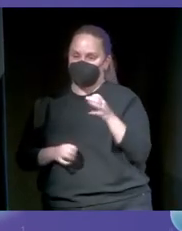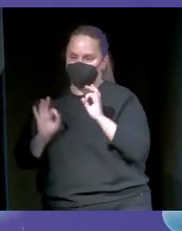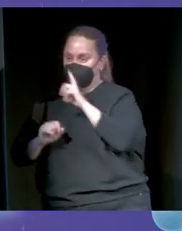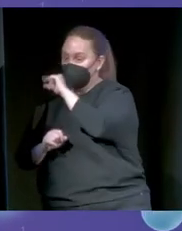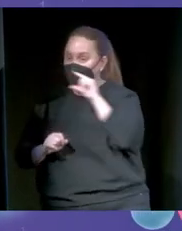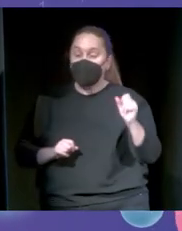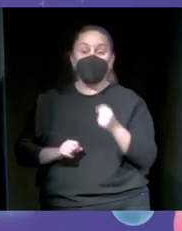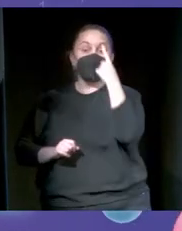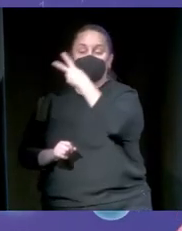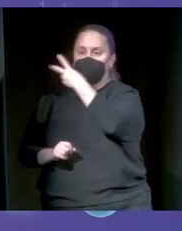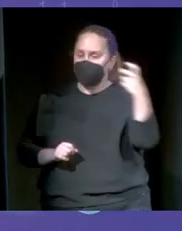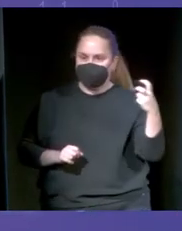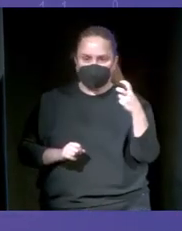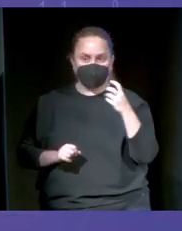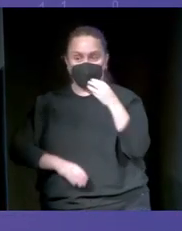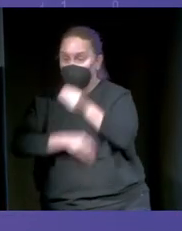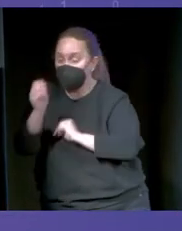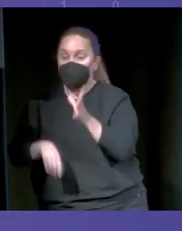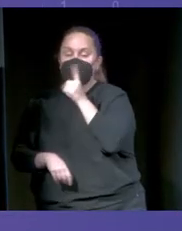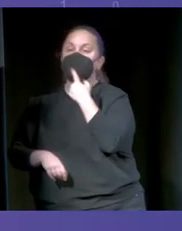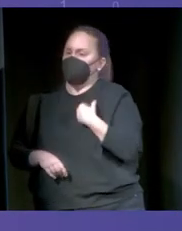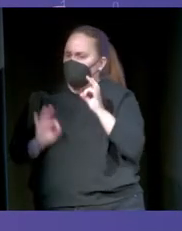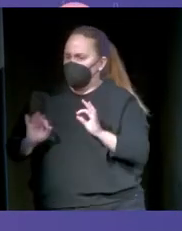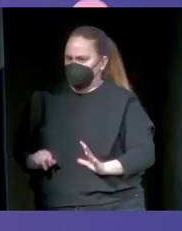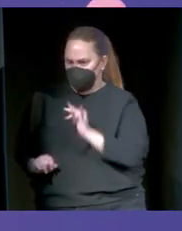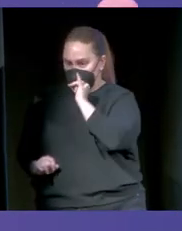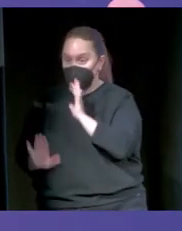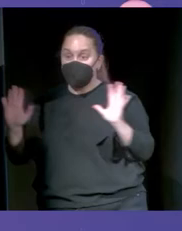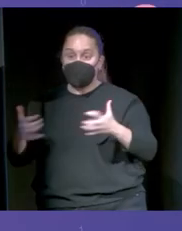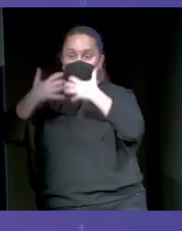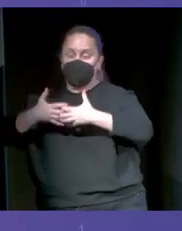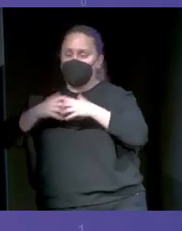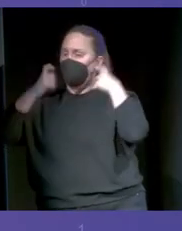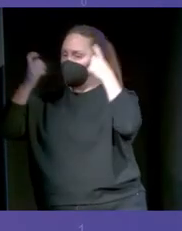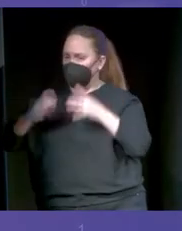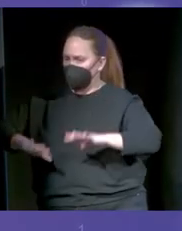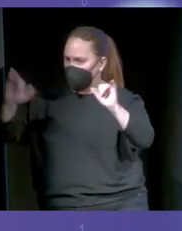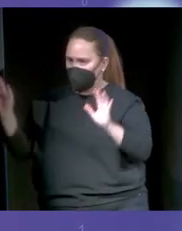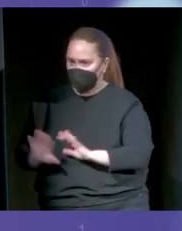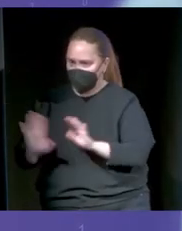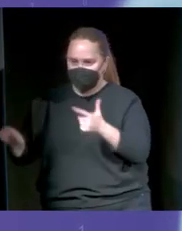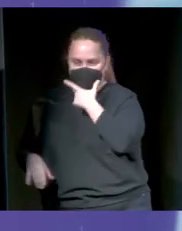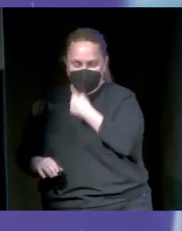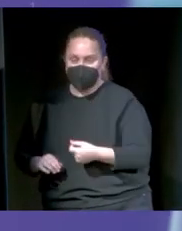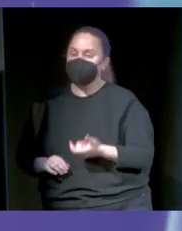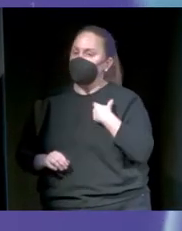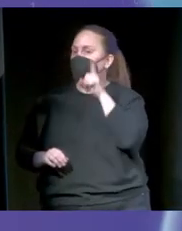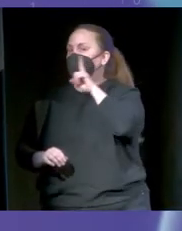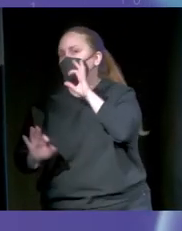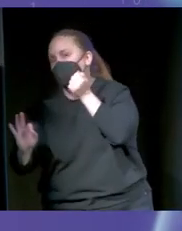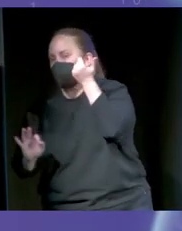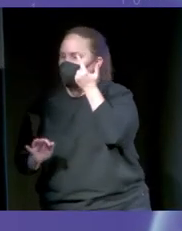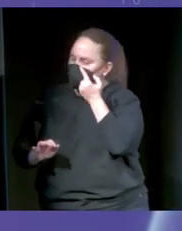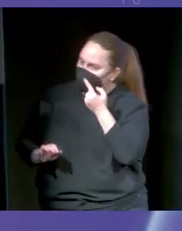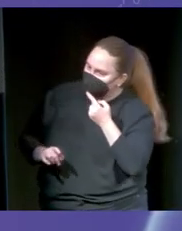con esto me llega. ¿Vale? Pero para la máquina el esfuerzo es cero. También os he mentido, o no he sido muy sincero, en una